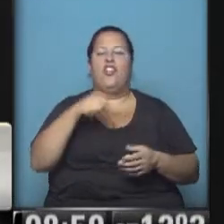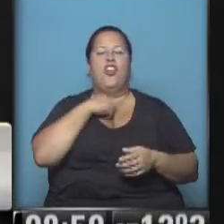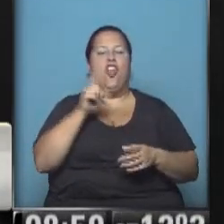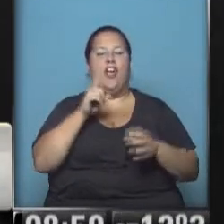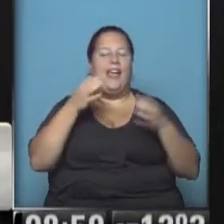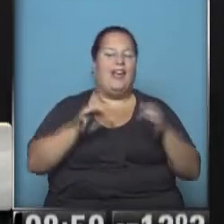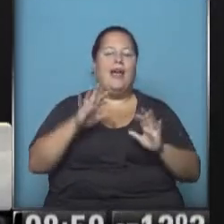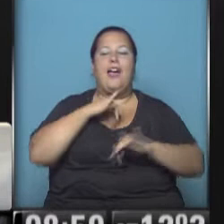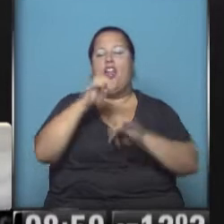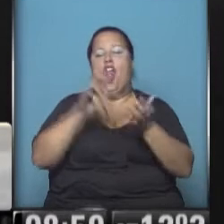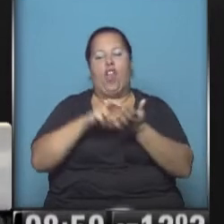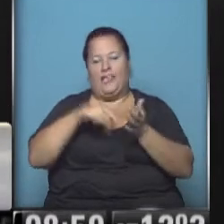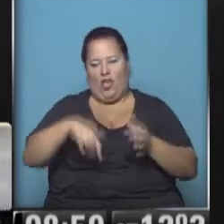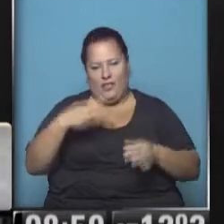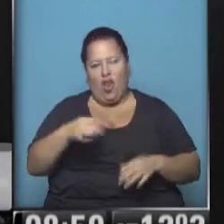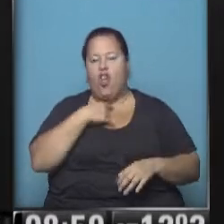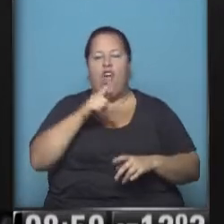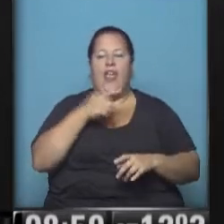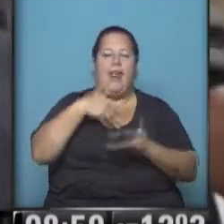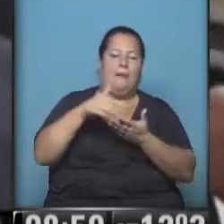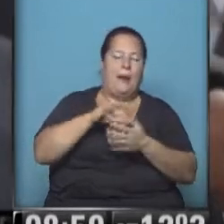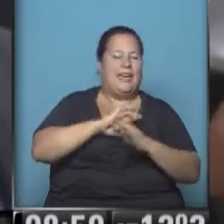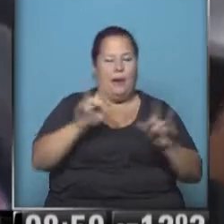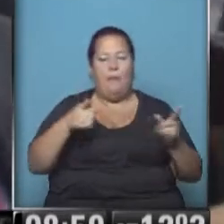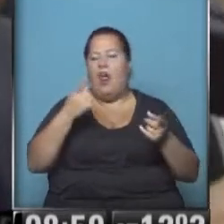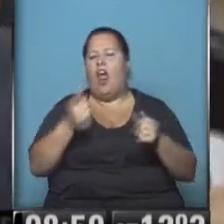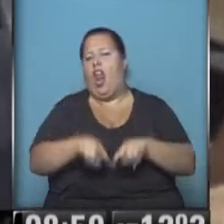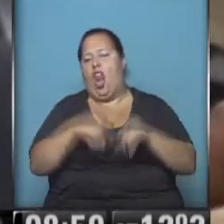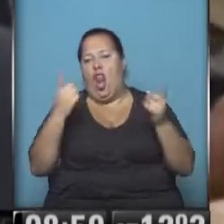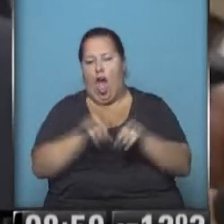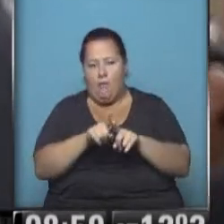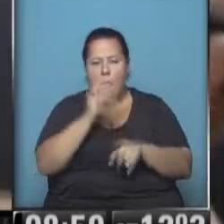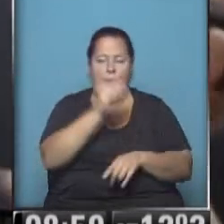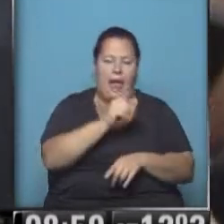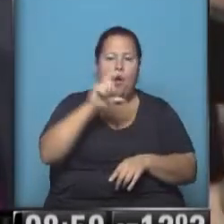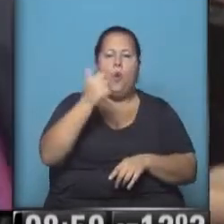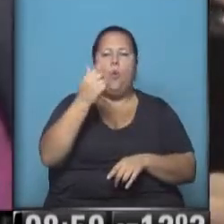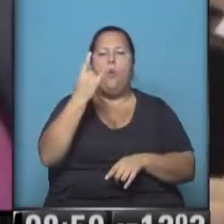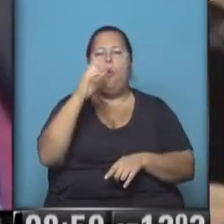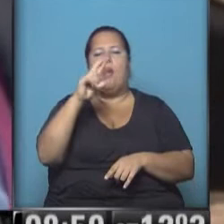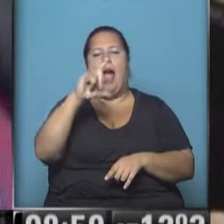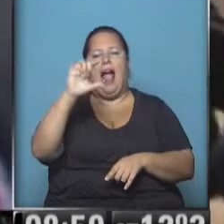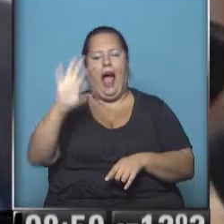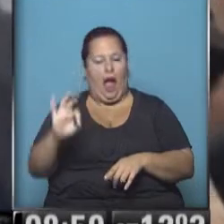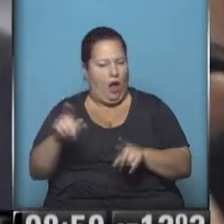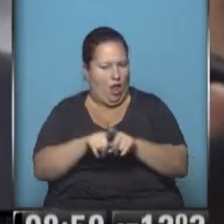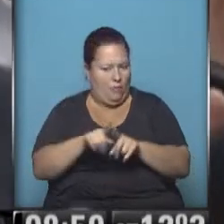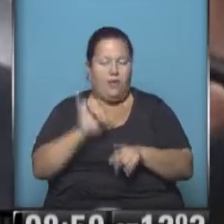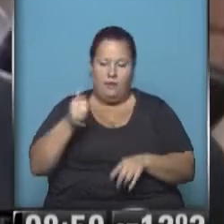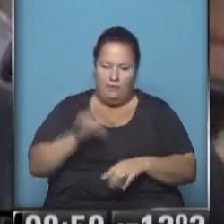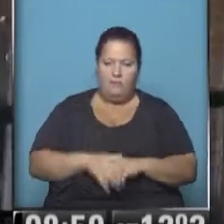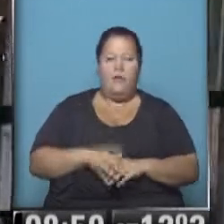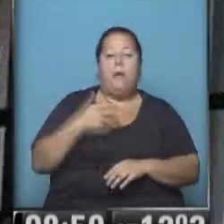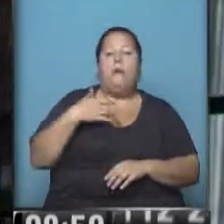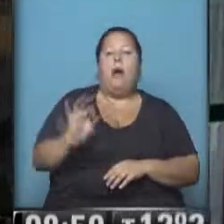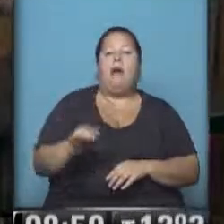la noticia del día. Uno ser ni injusto ni discriminatorio, pero vale lo mismo Brasil que Curaçao. Total y absolutamente. Bien, lo